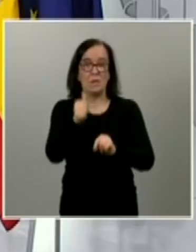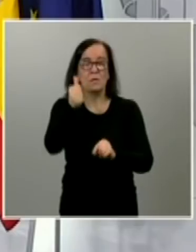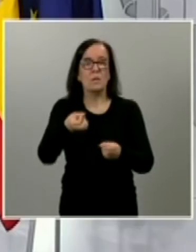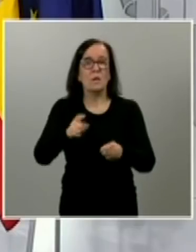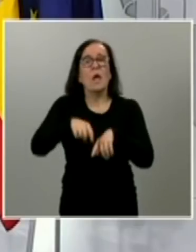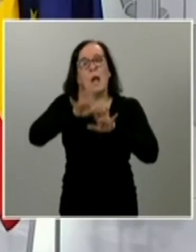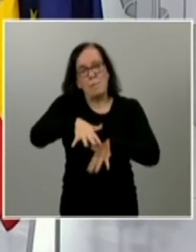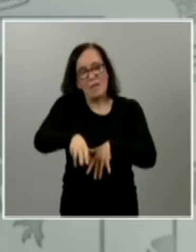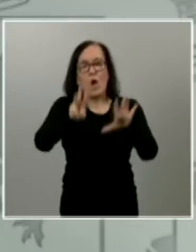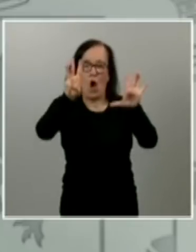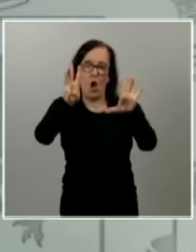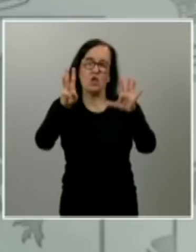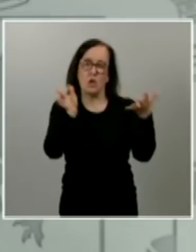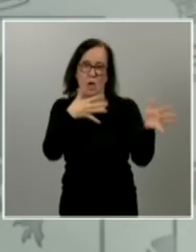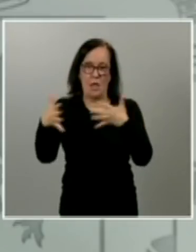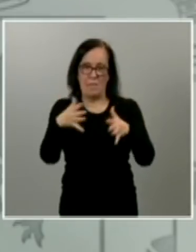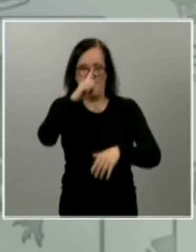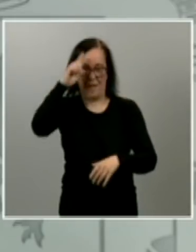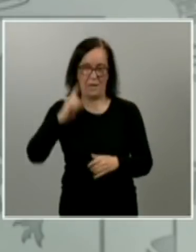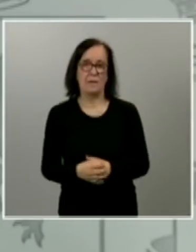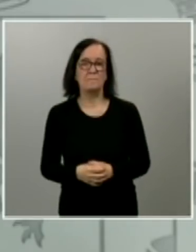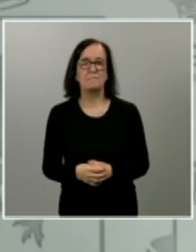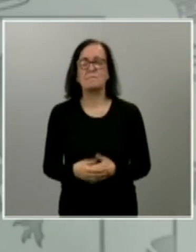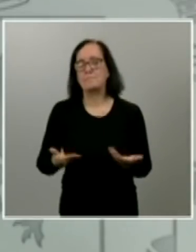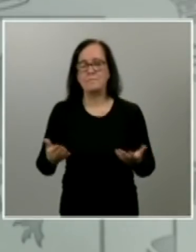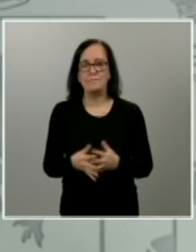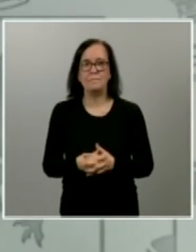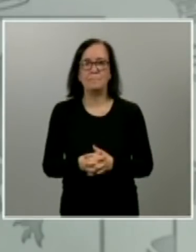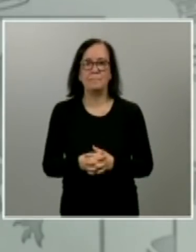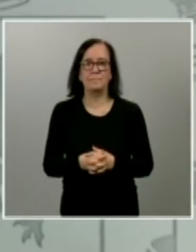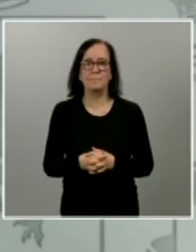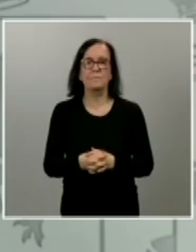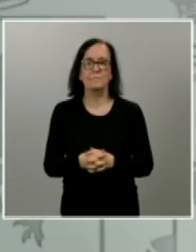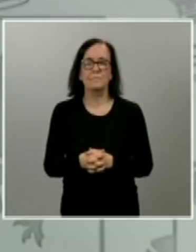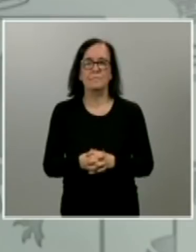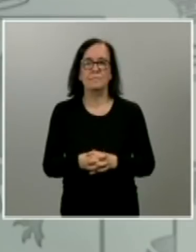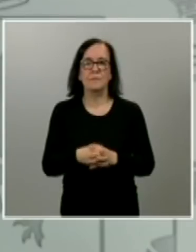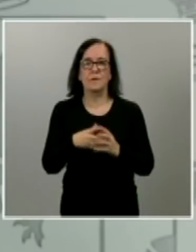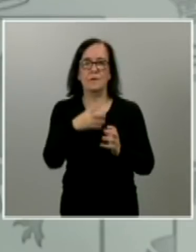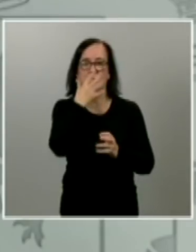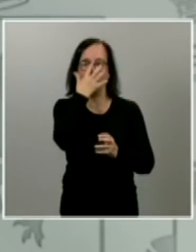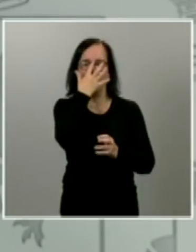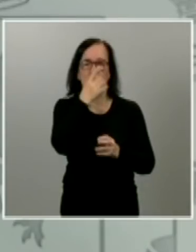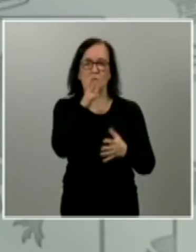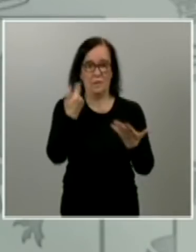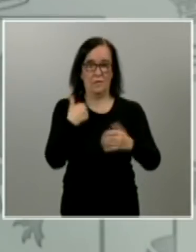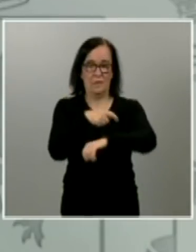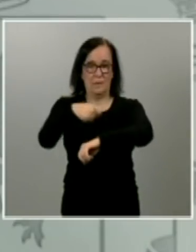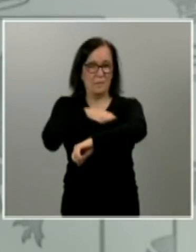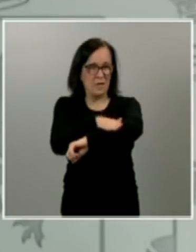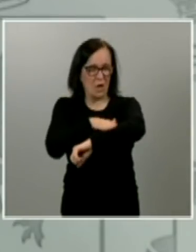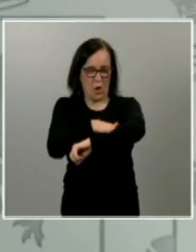8M en Madrid Yo desde luego lo he dicho en muchas ocasiones creo que como presidente del gobierno estoy en lo que estoy